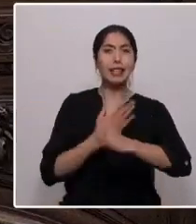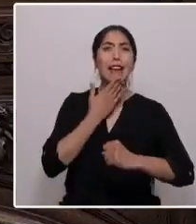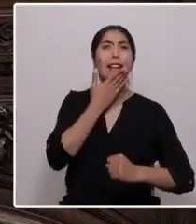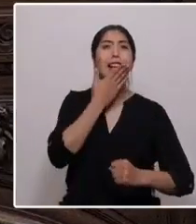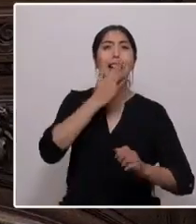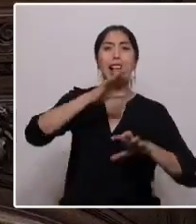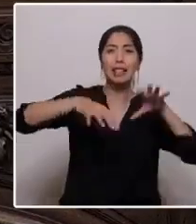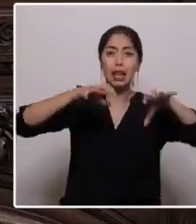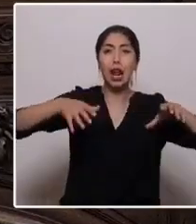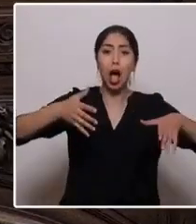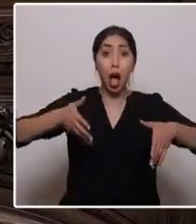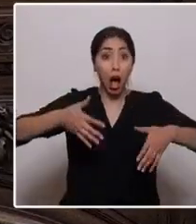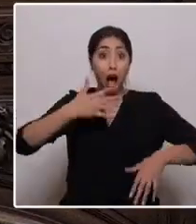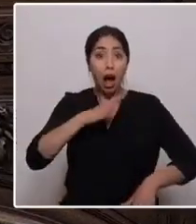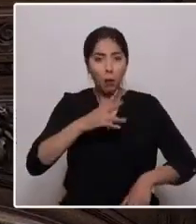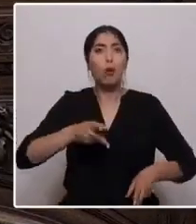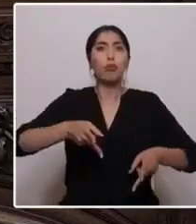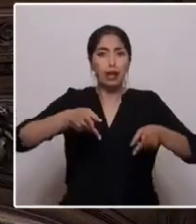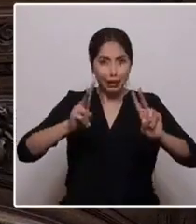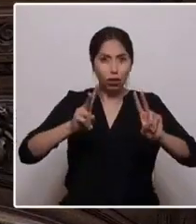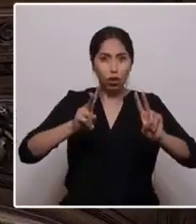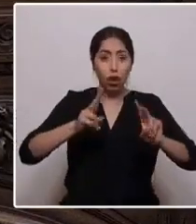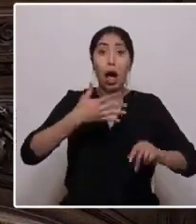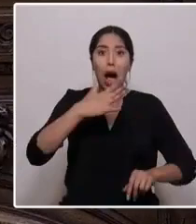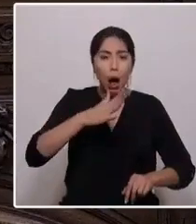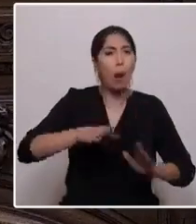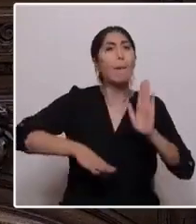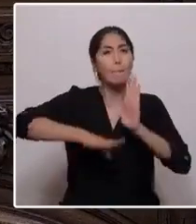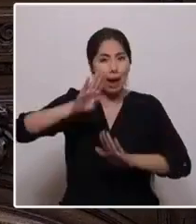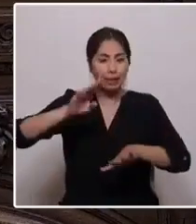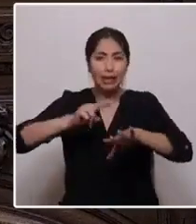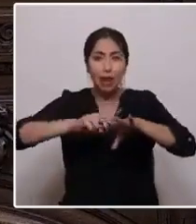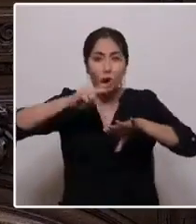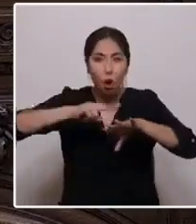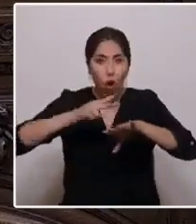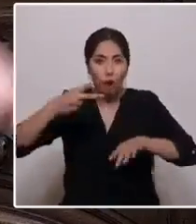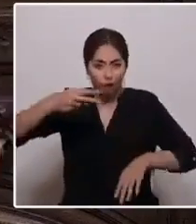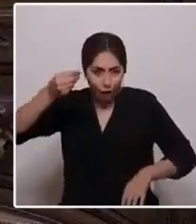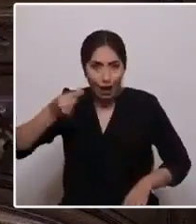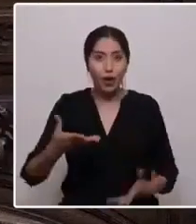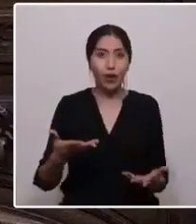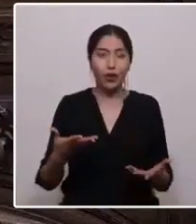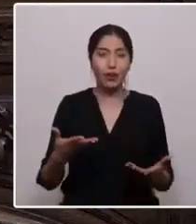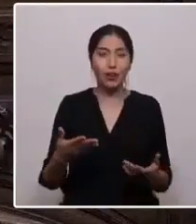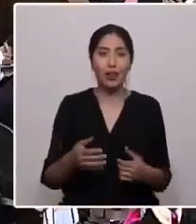privilegio. El agua vale más que el oro. Única solución, ecoconstitución.